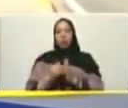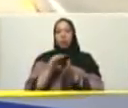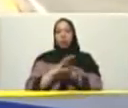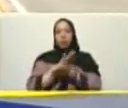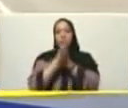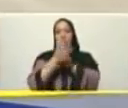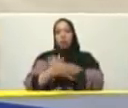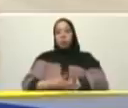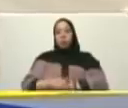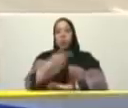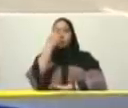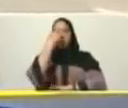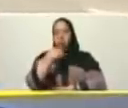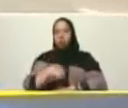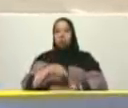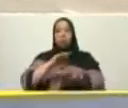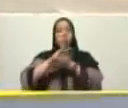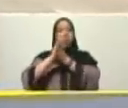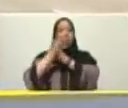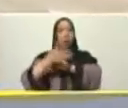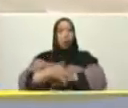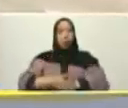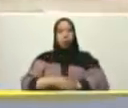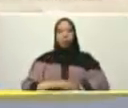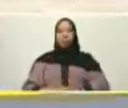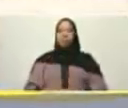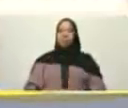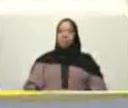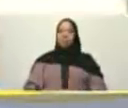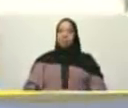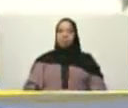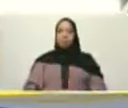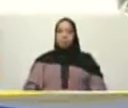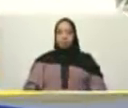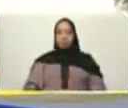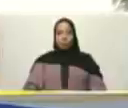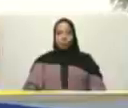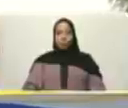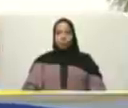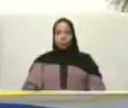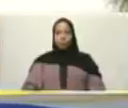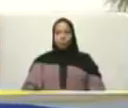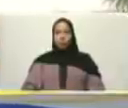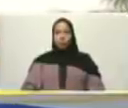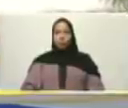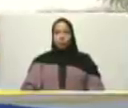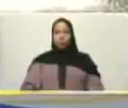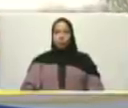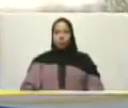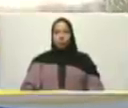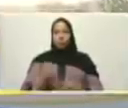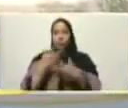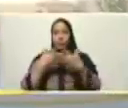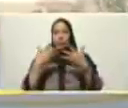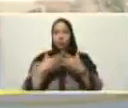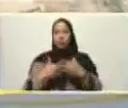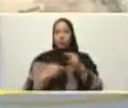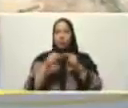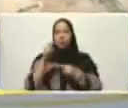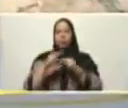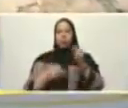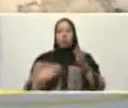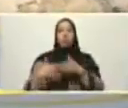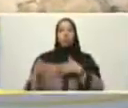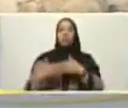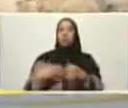cero miseria cero es una meta sin econom no hay que construir por construir